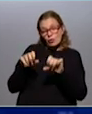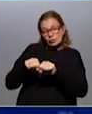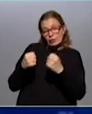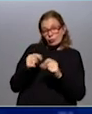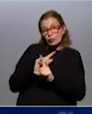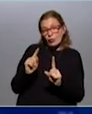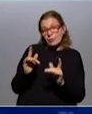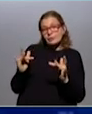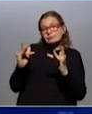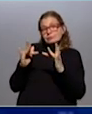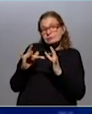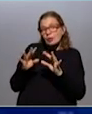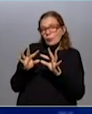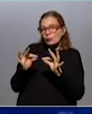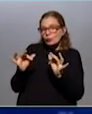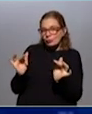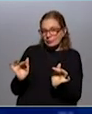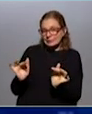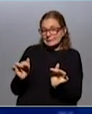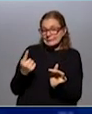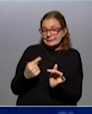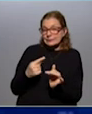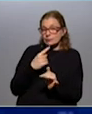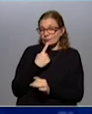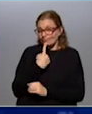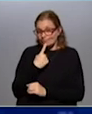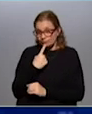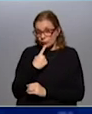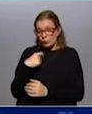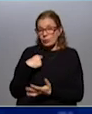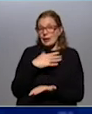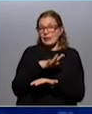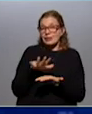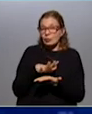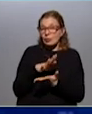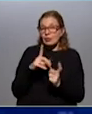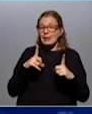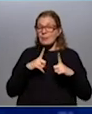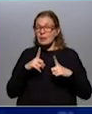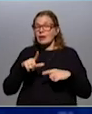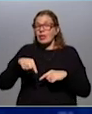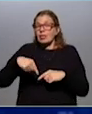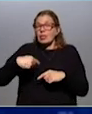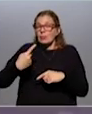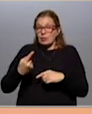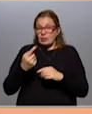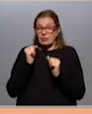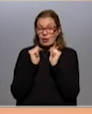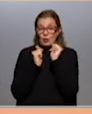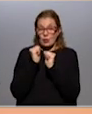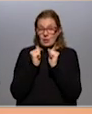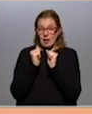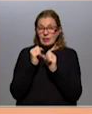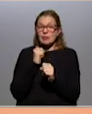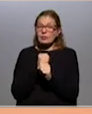pero no deja de ser frágil y no deja de poner un poco de suspenso en relación a cuál va a ser las perspectivas de si la economía y el mercado